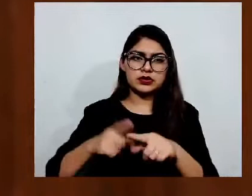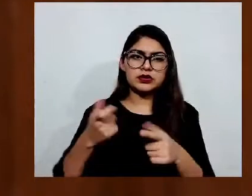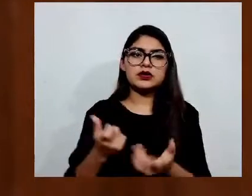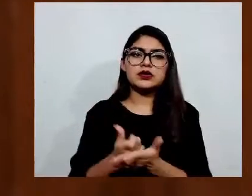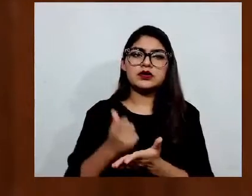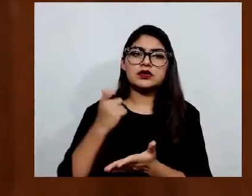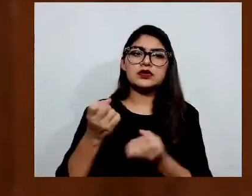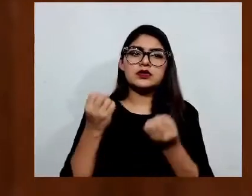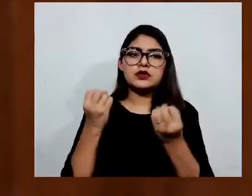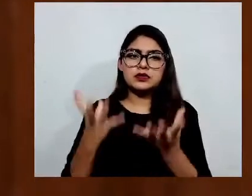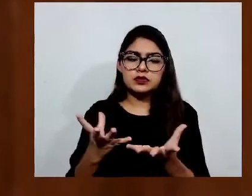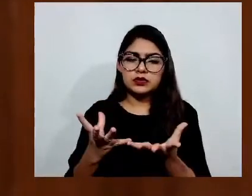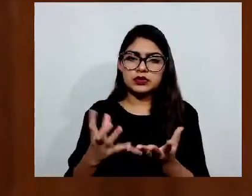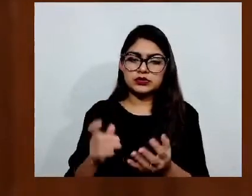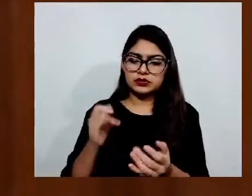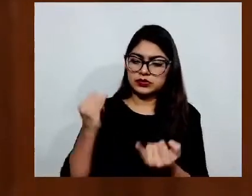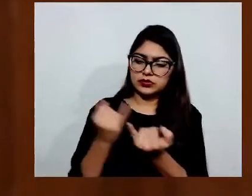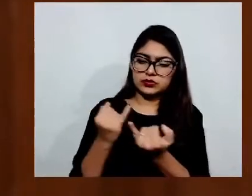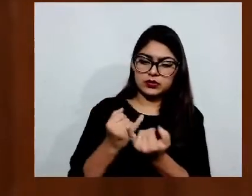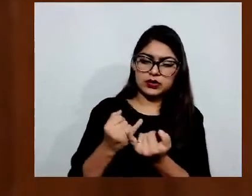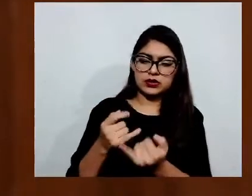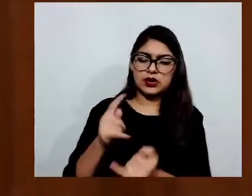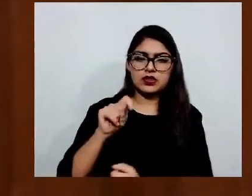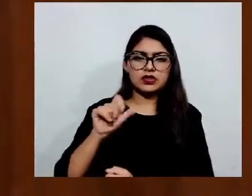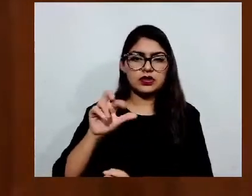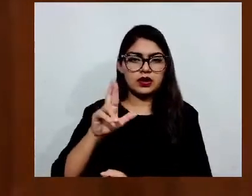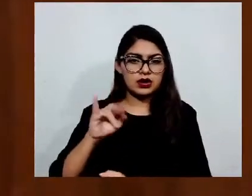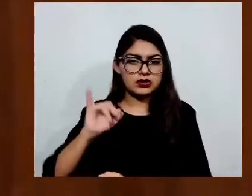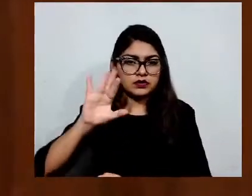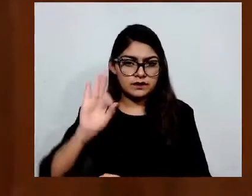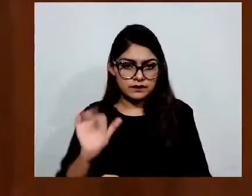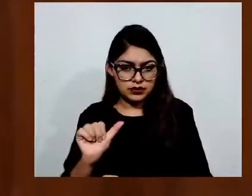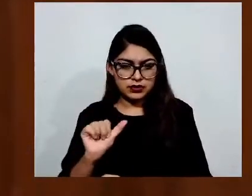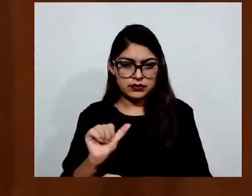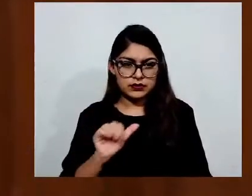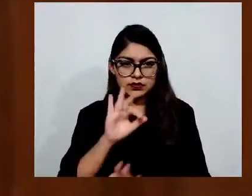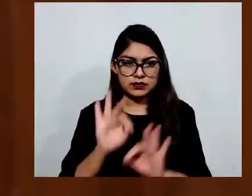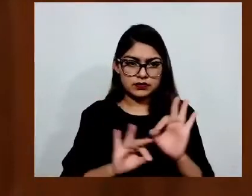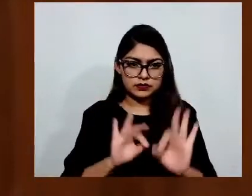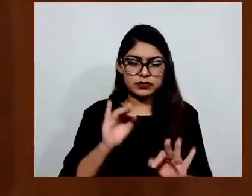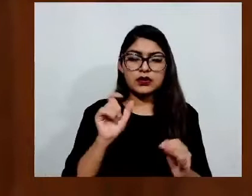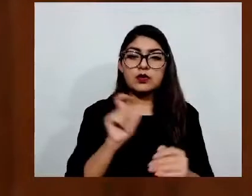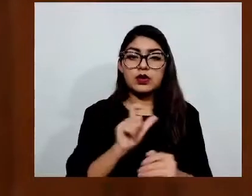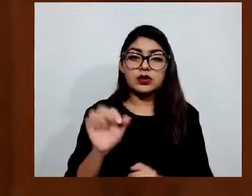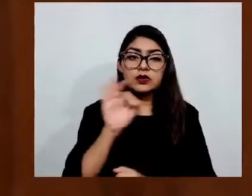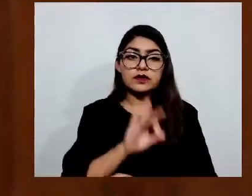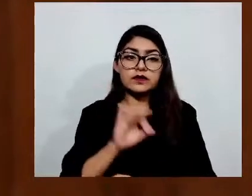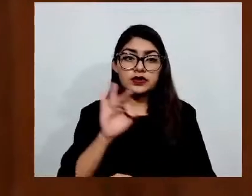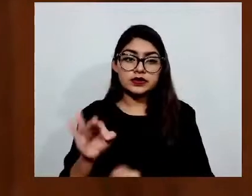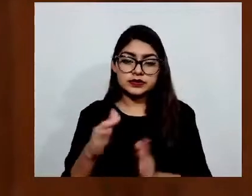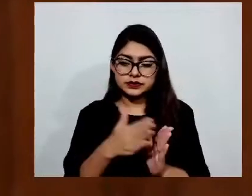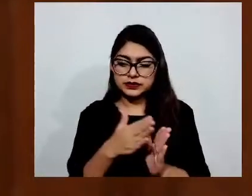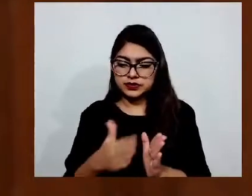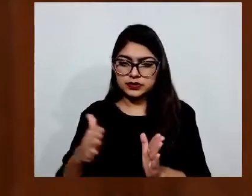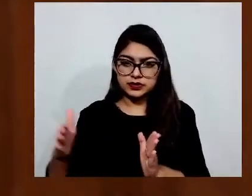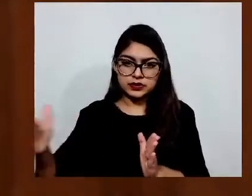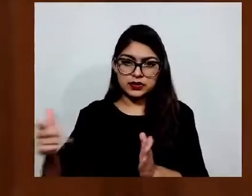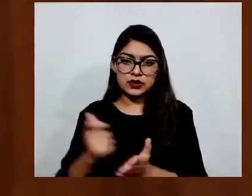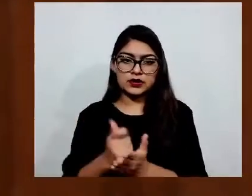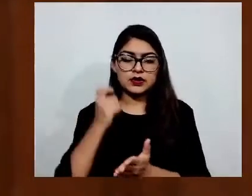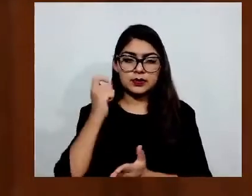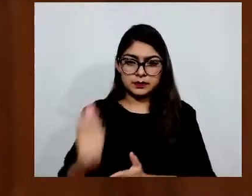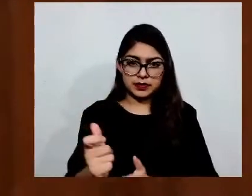así como la forma y la época de pago de las mismas. En relación con lo anterior, es importante señalar